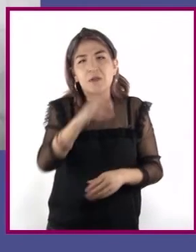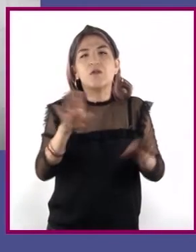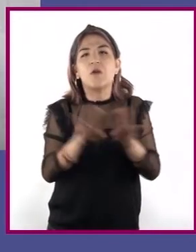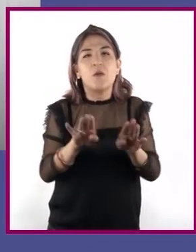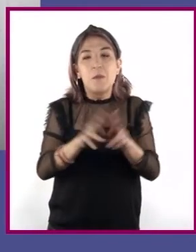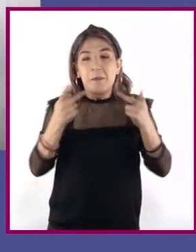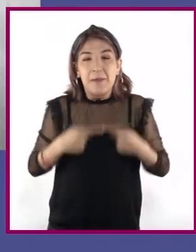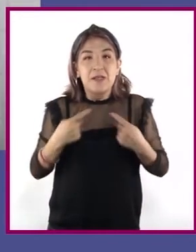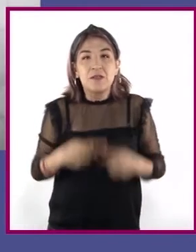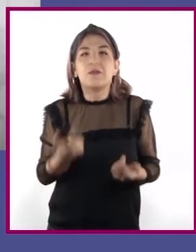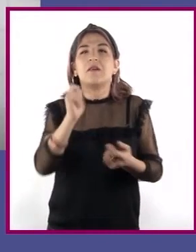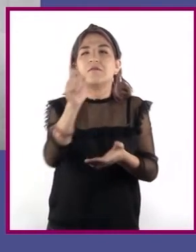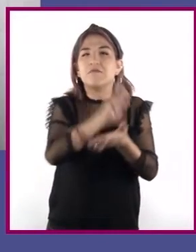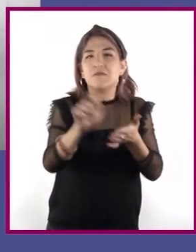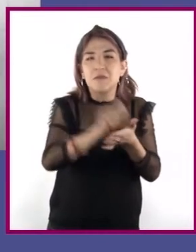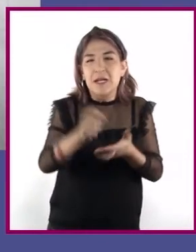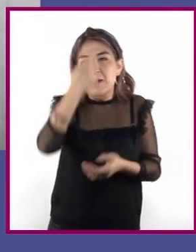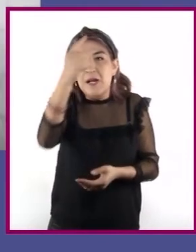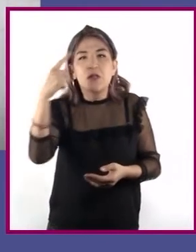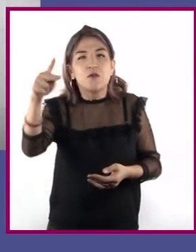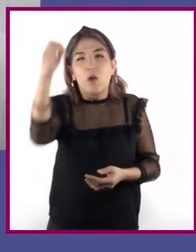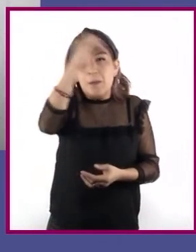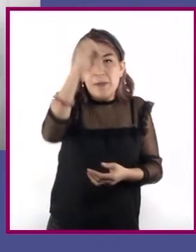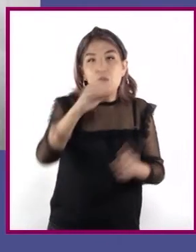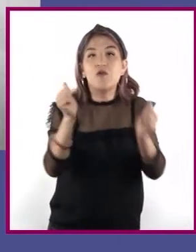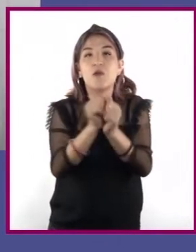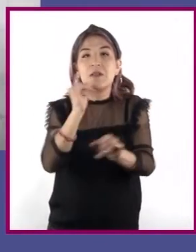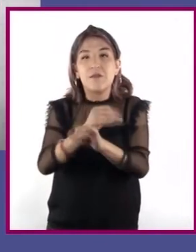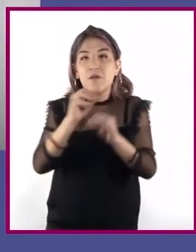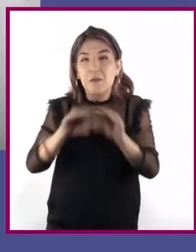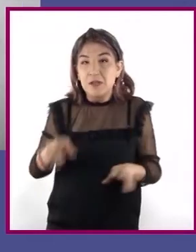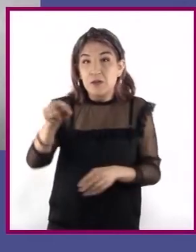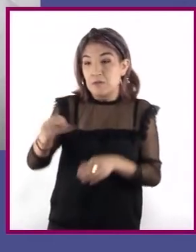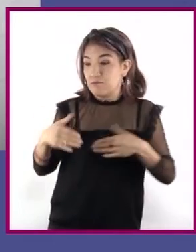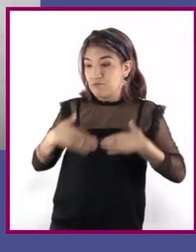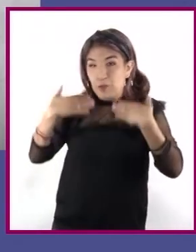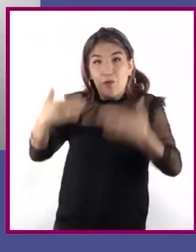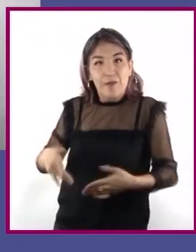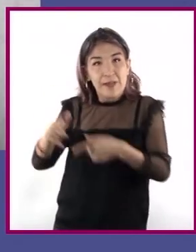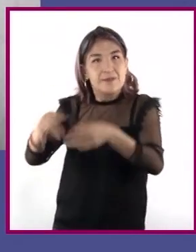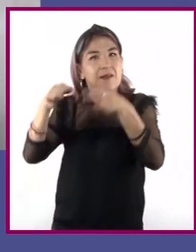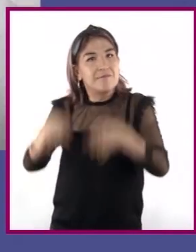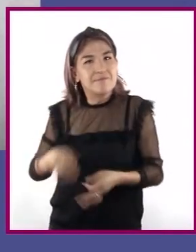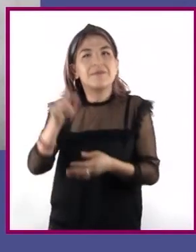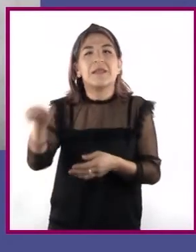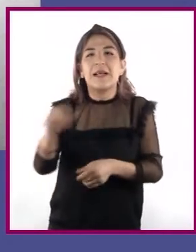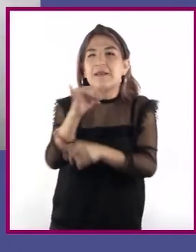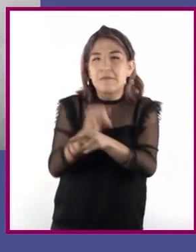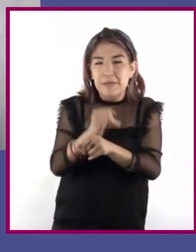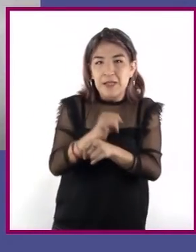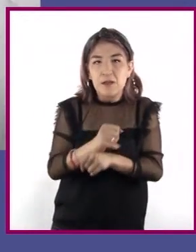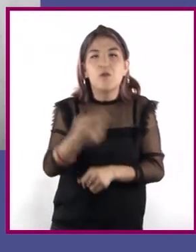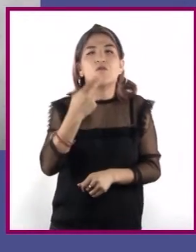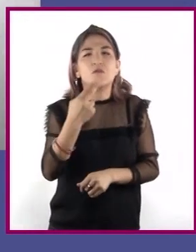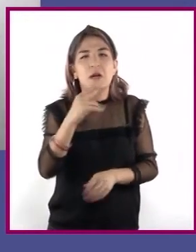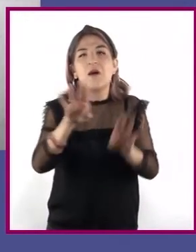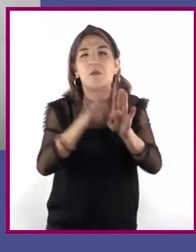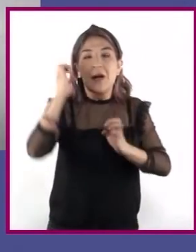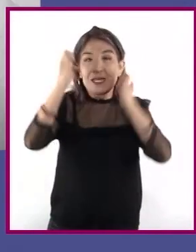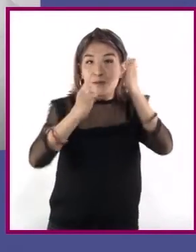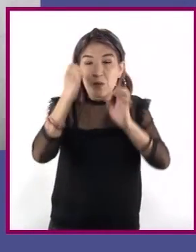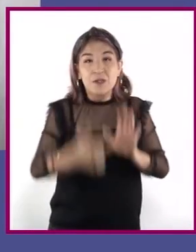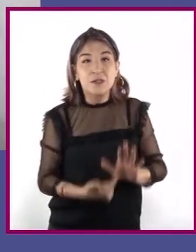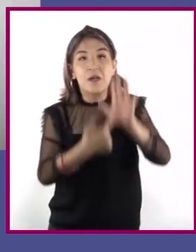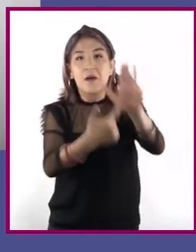autora acerca de un tema, con base en información o datos fiables. Se utiliza la argumentación y la exposición